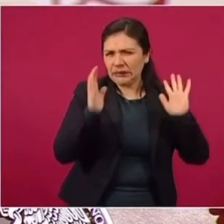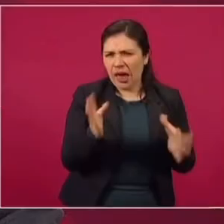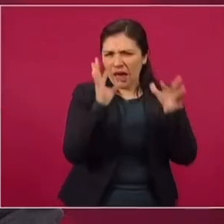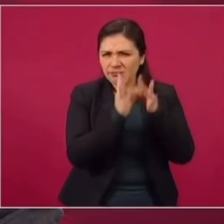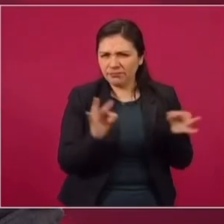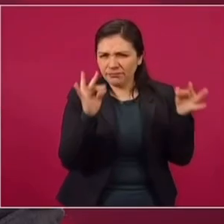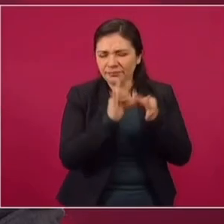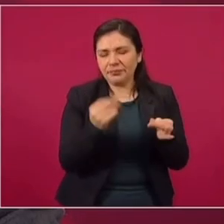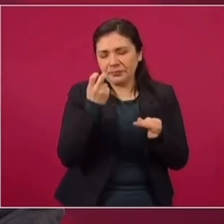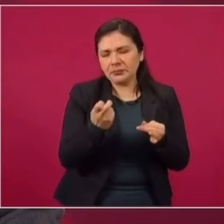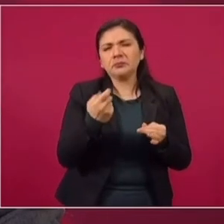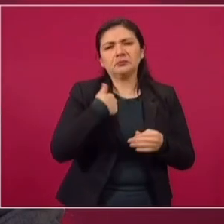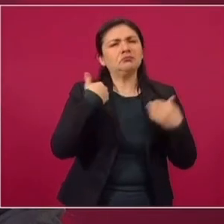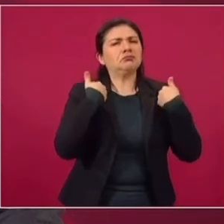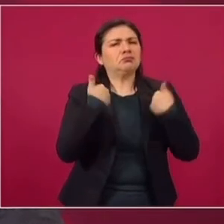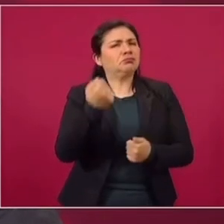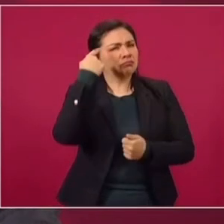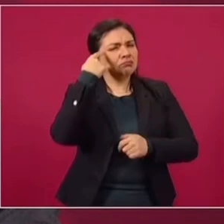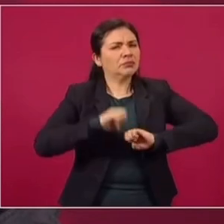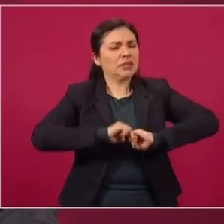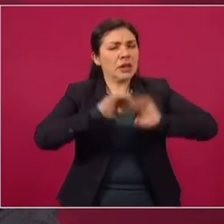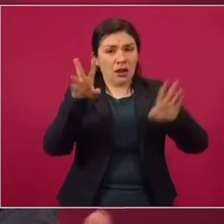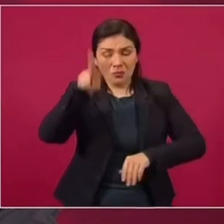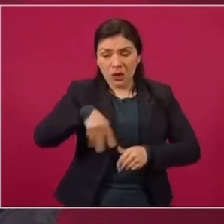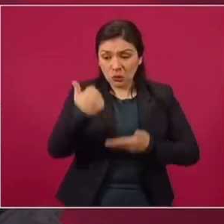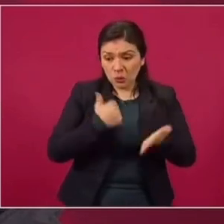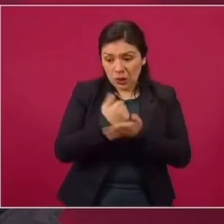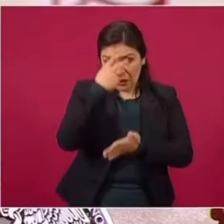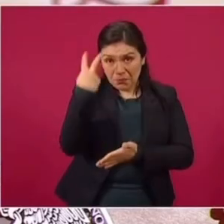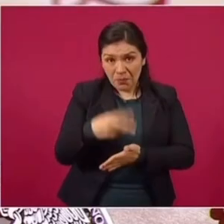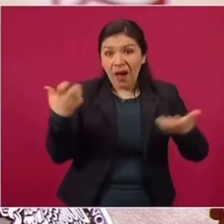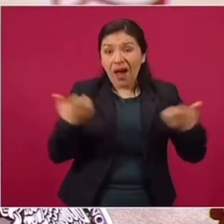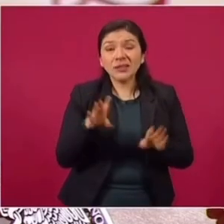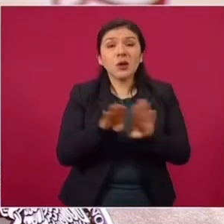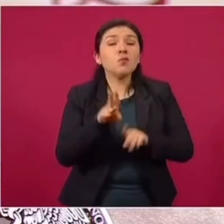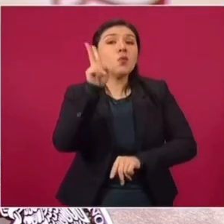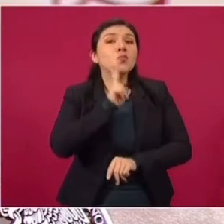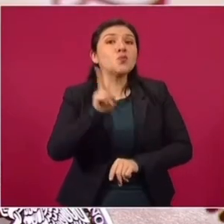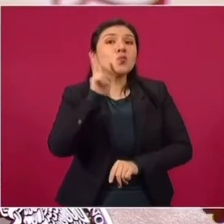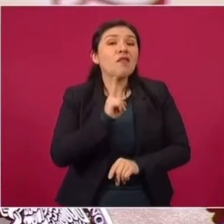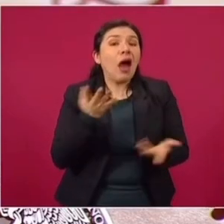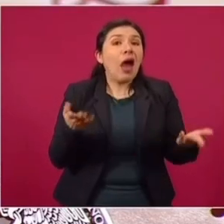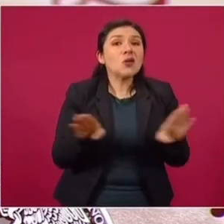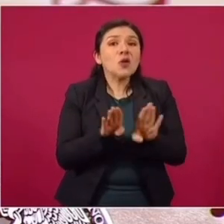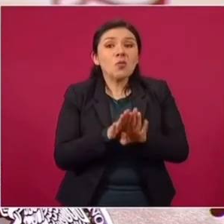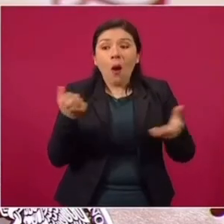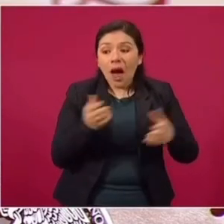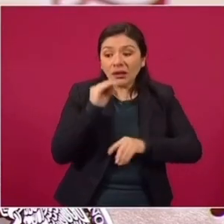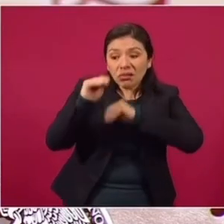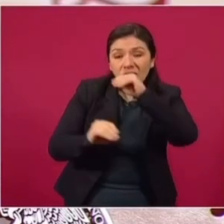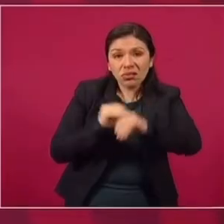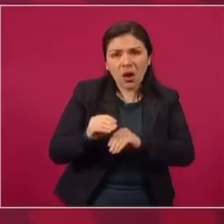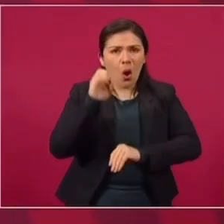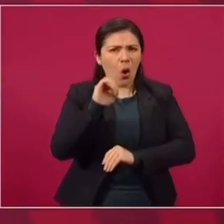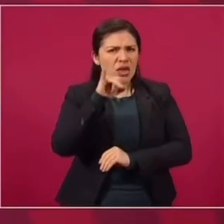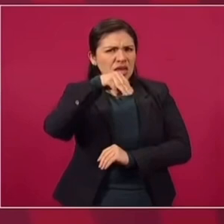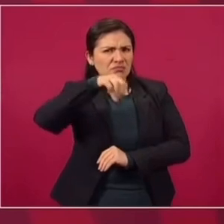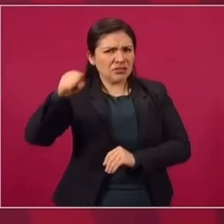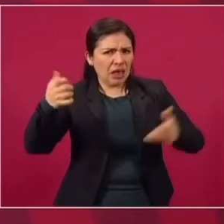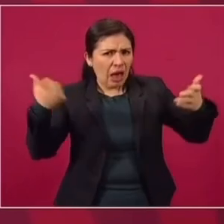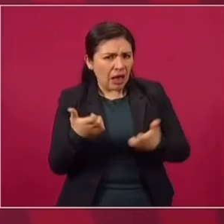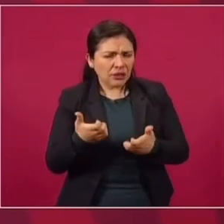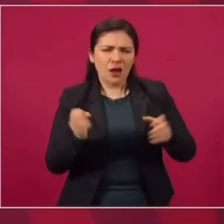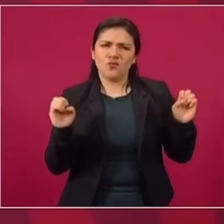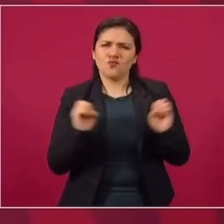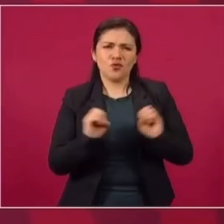también tenemos claridad de eso. La Ciudad de México no condujo ningún experimento, ni en su momento el Instituto Mexicano del Seguro Social.